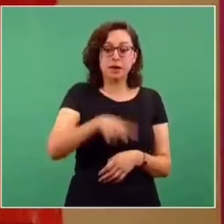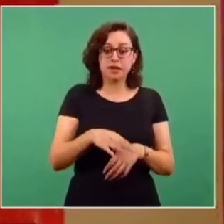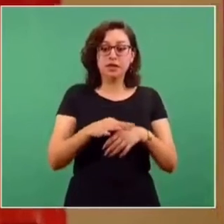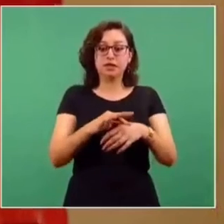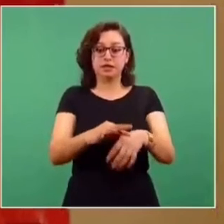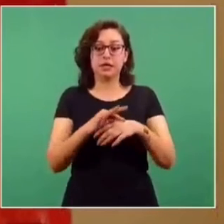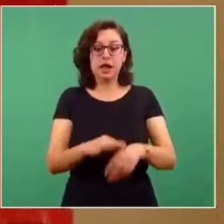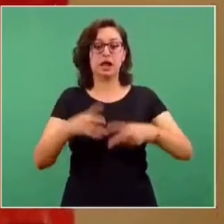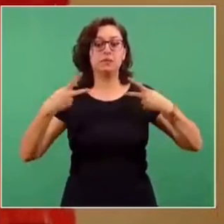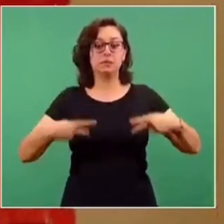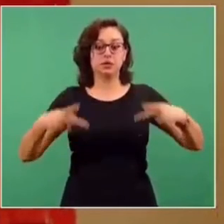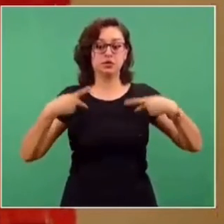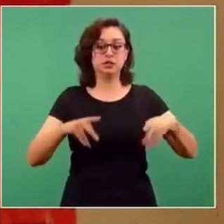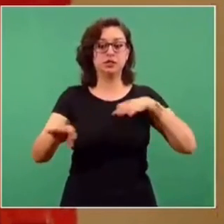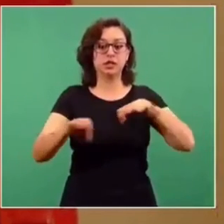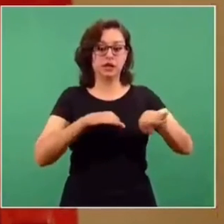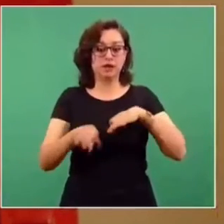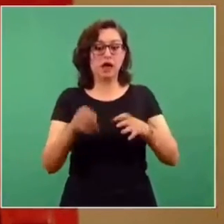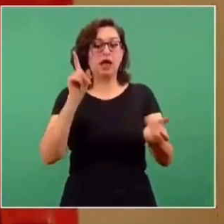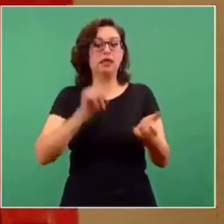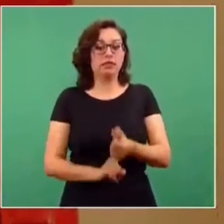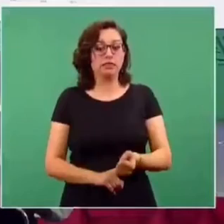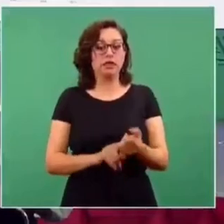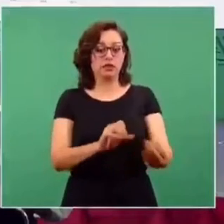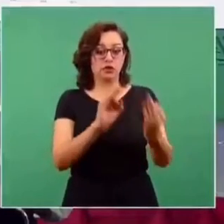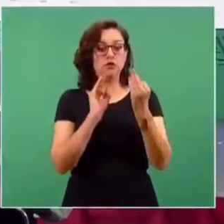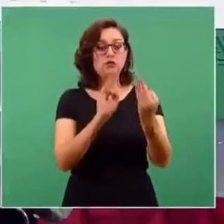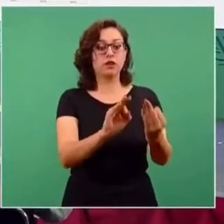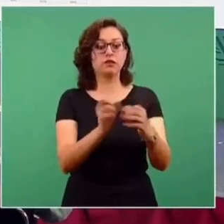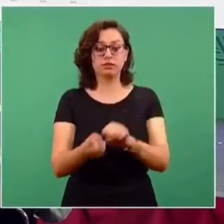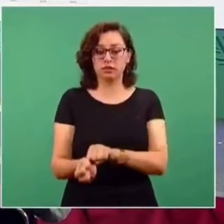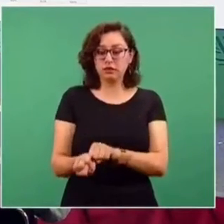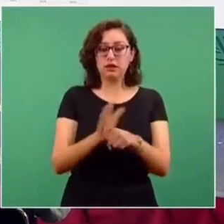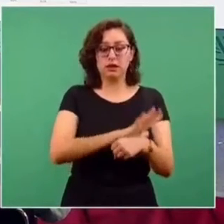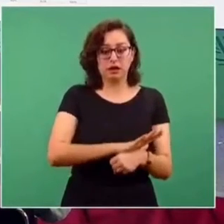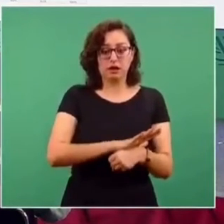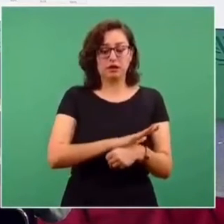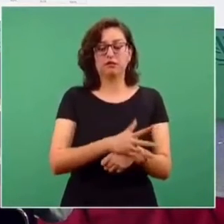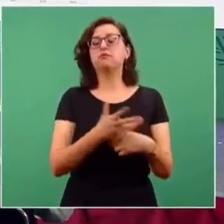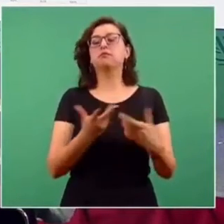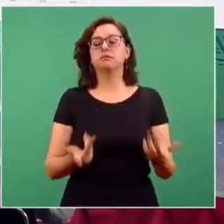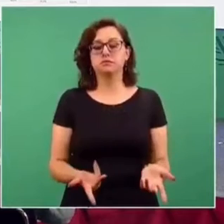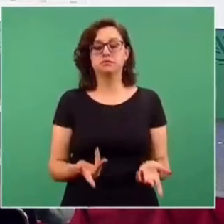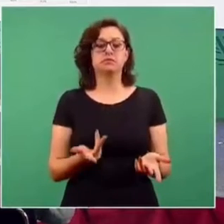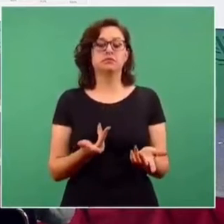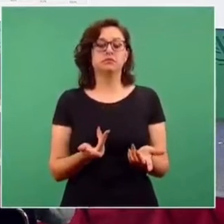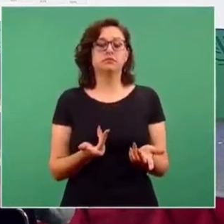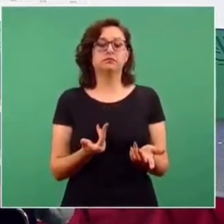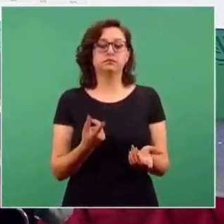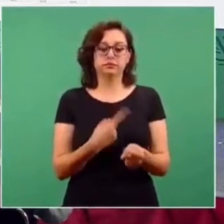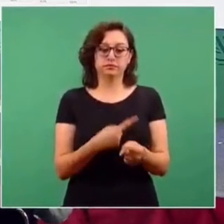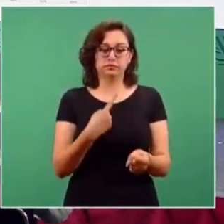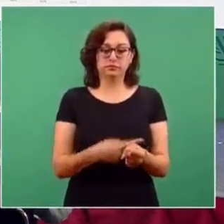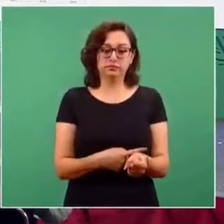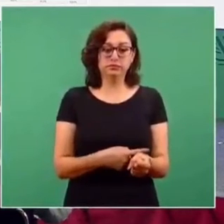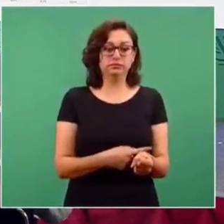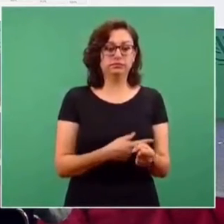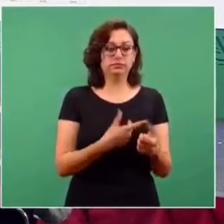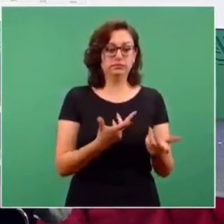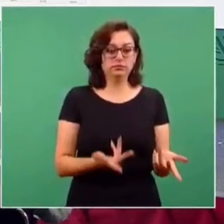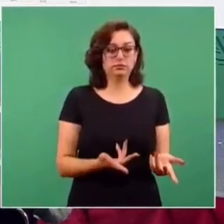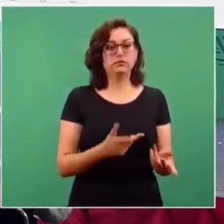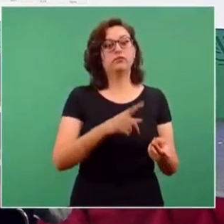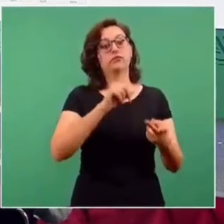de la salud de la primera línea, el contacto más cercano con las personas enfermas de COVID y de segunda línea,